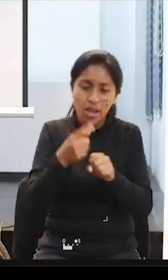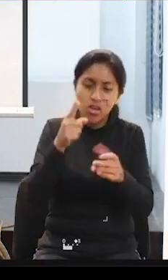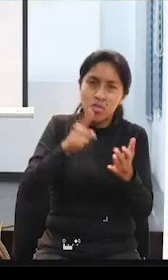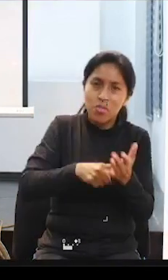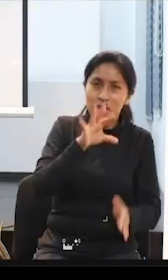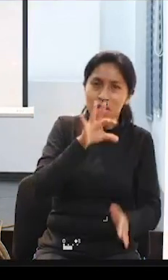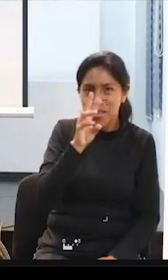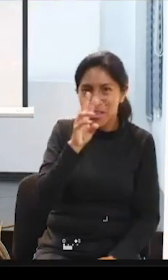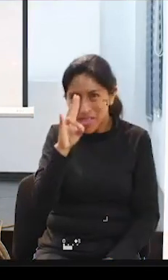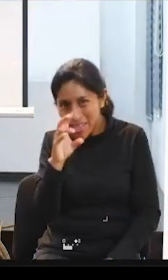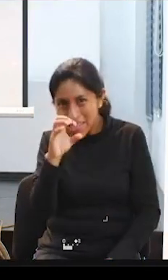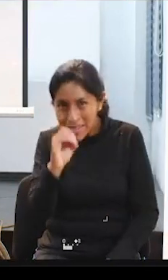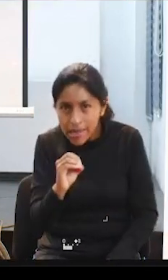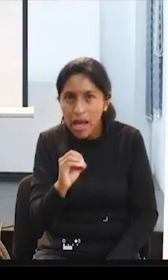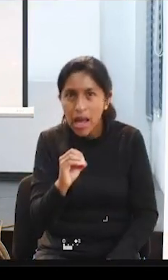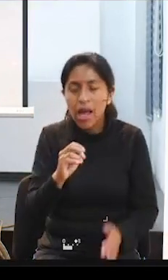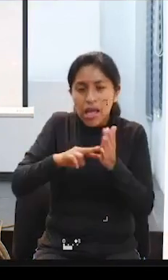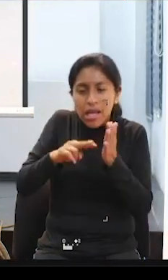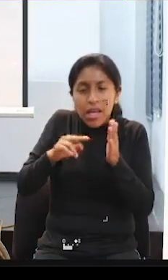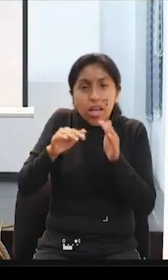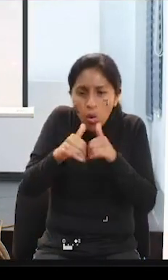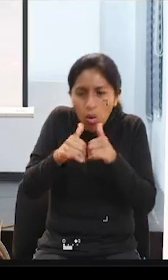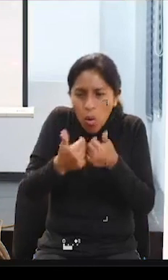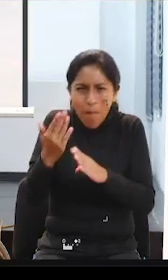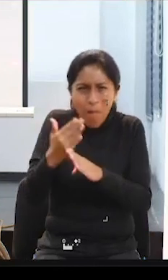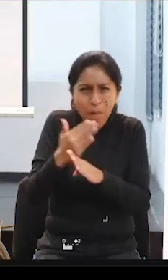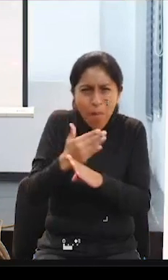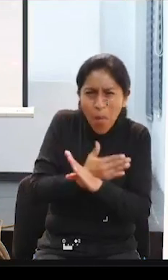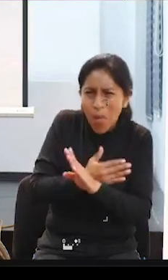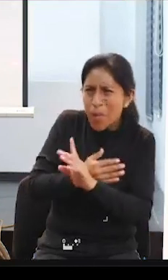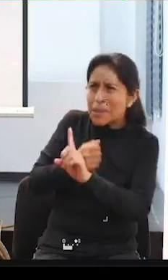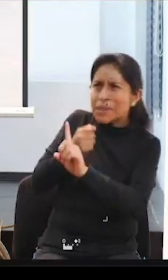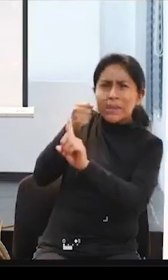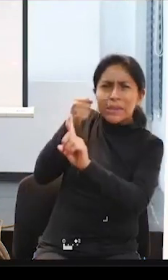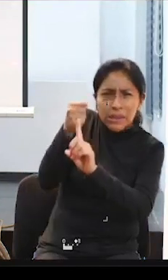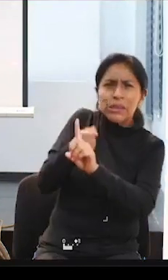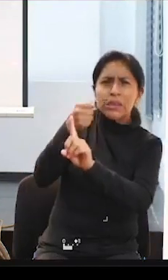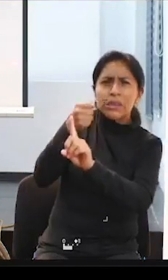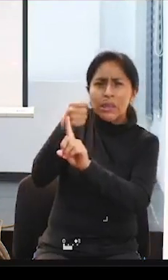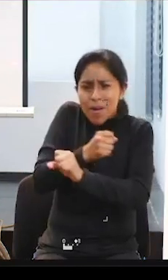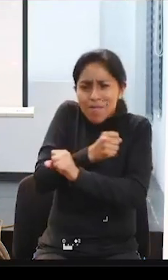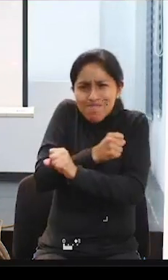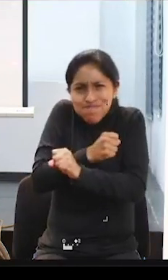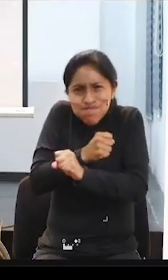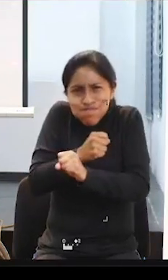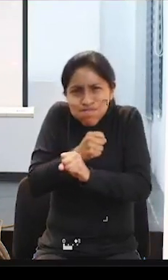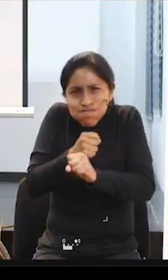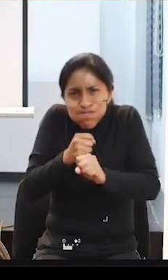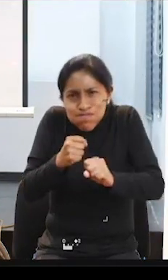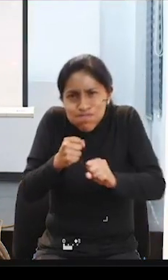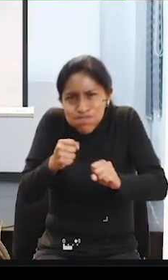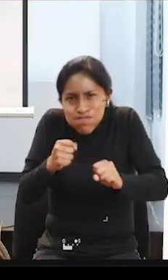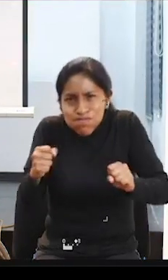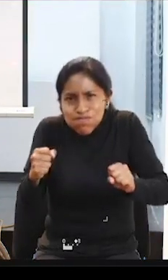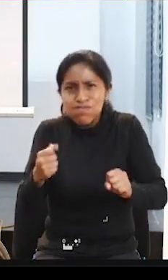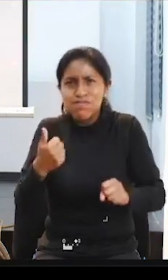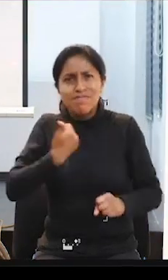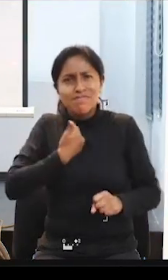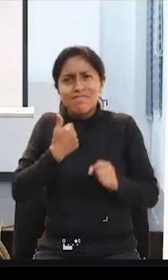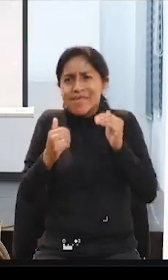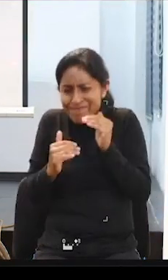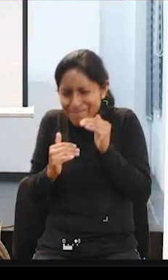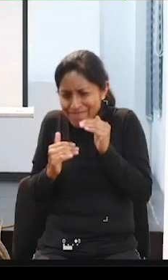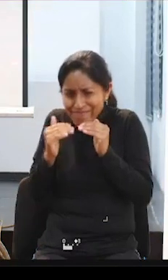como un proceso constante para lograr que todas las personas puedan tomar decisiones